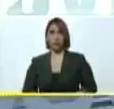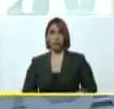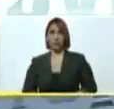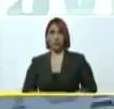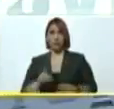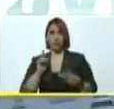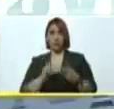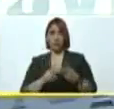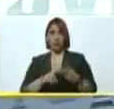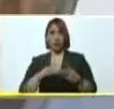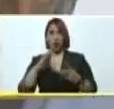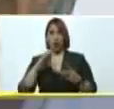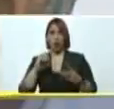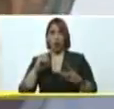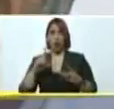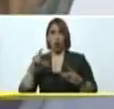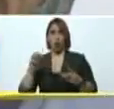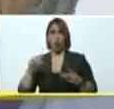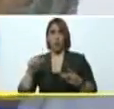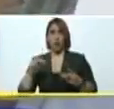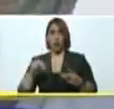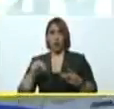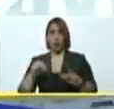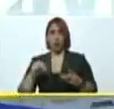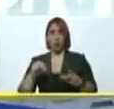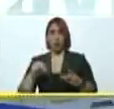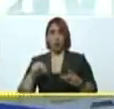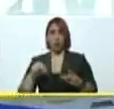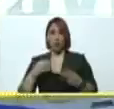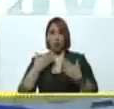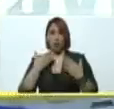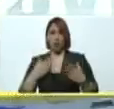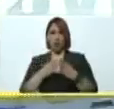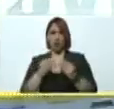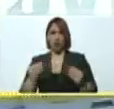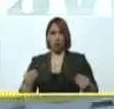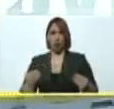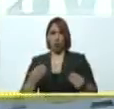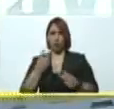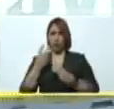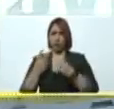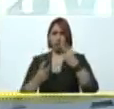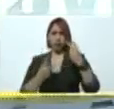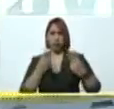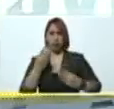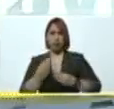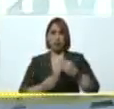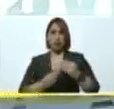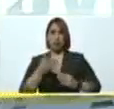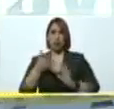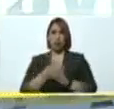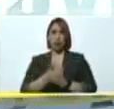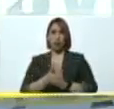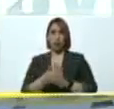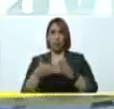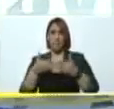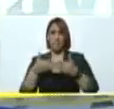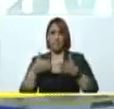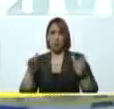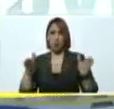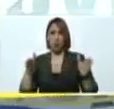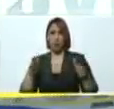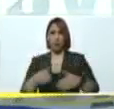Coleman le agradezco toda la exposición que hicieron sobre la inauguración